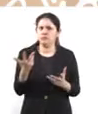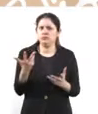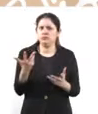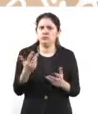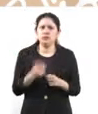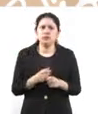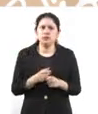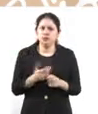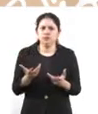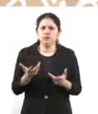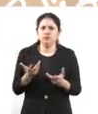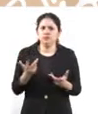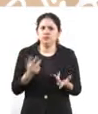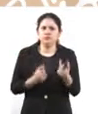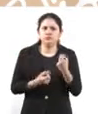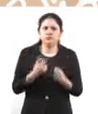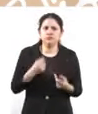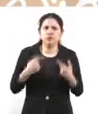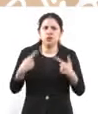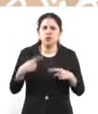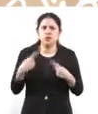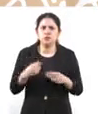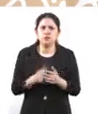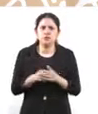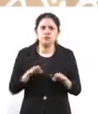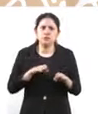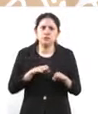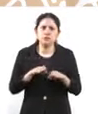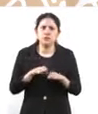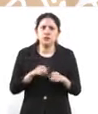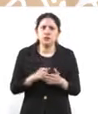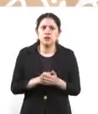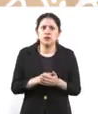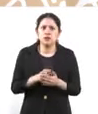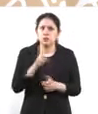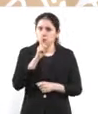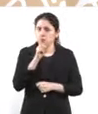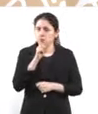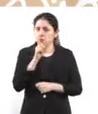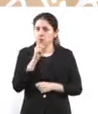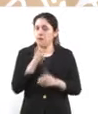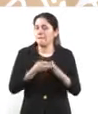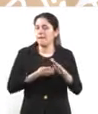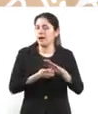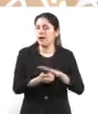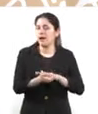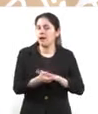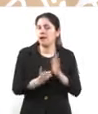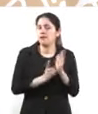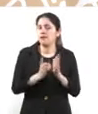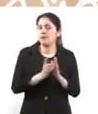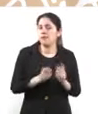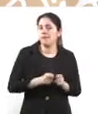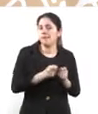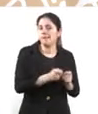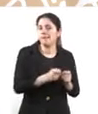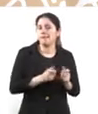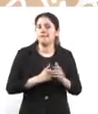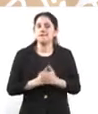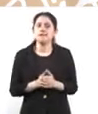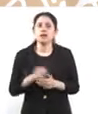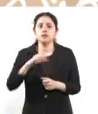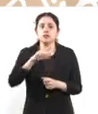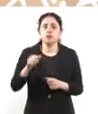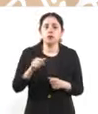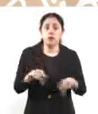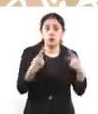personas que trabajaban en la alcaldía reciben departamentos, como extorsión prácticamente, y luego los venden